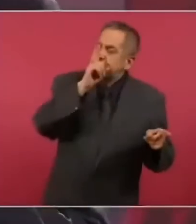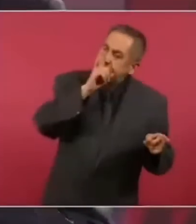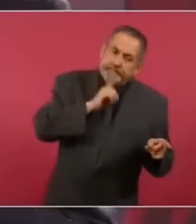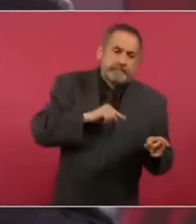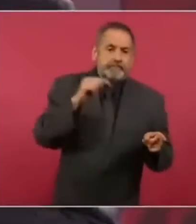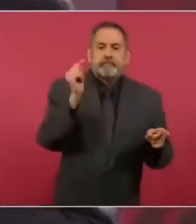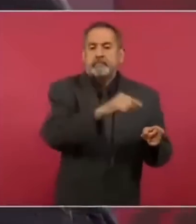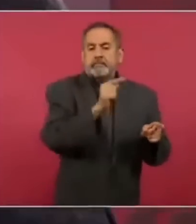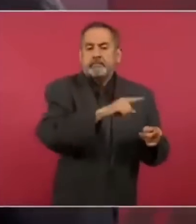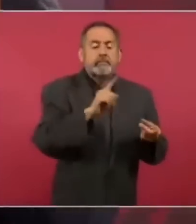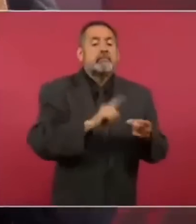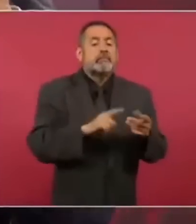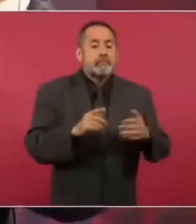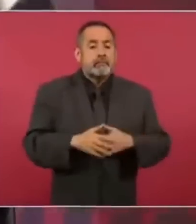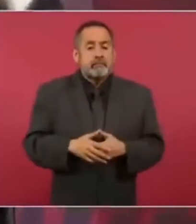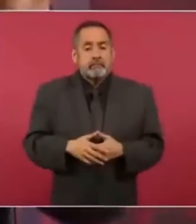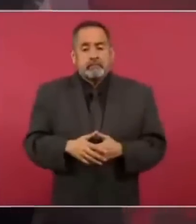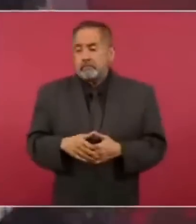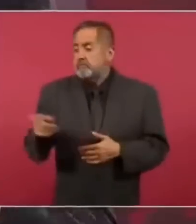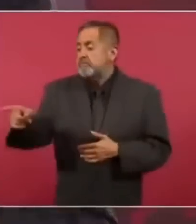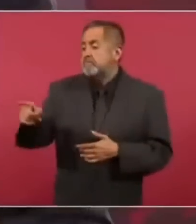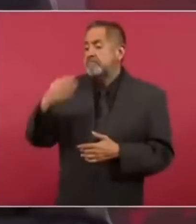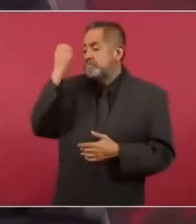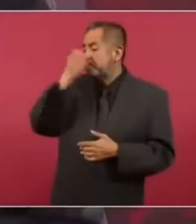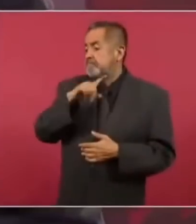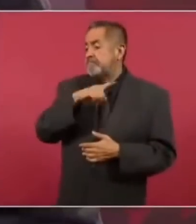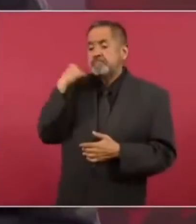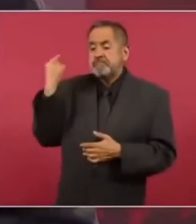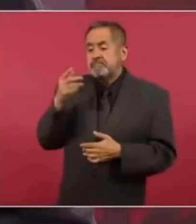de que no pasaban